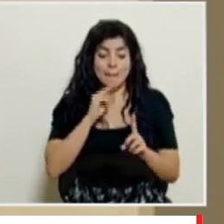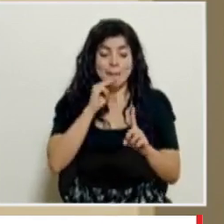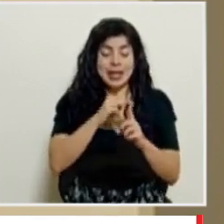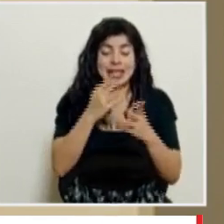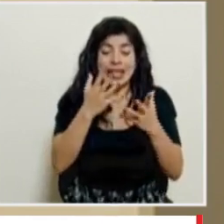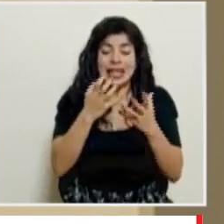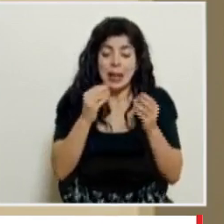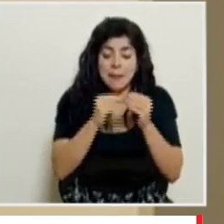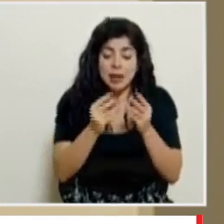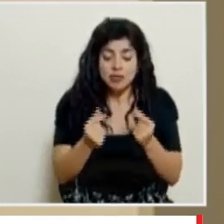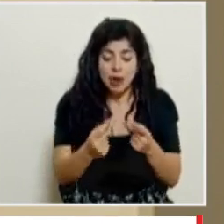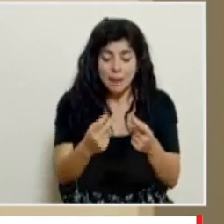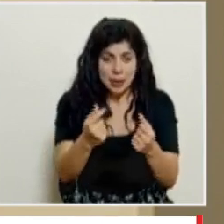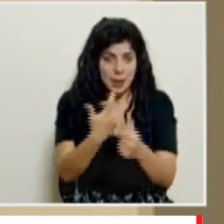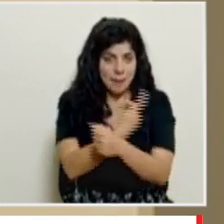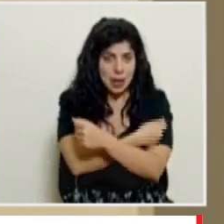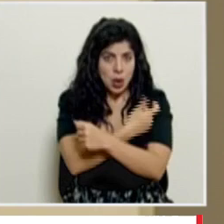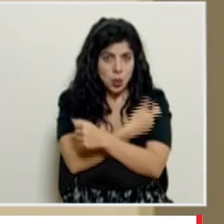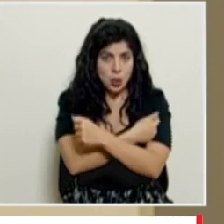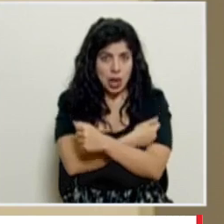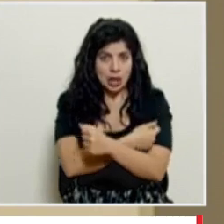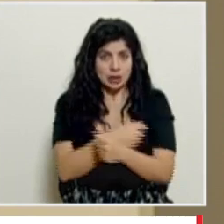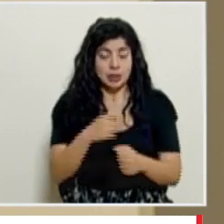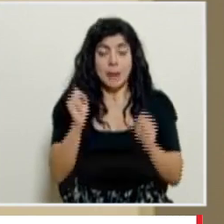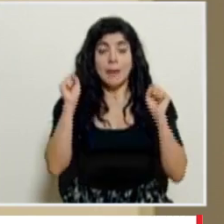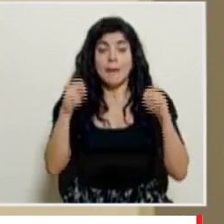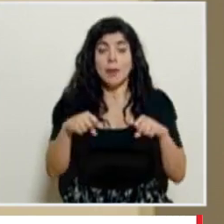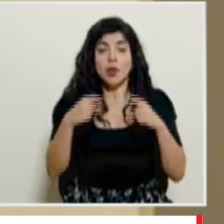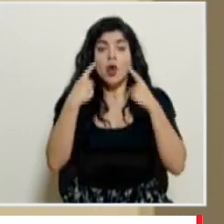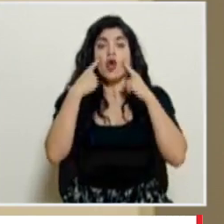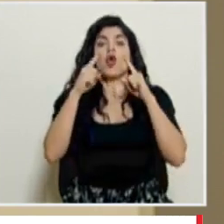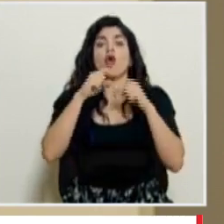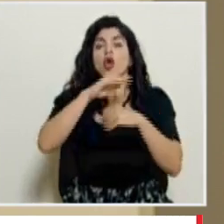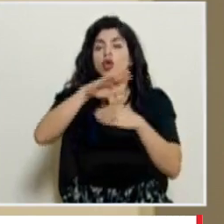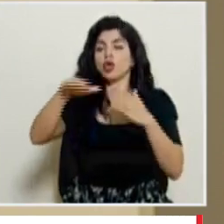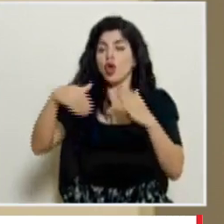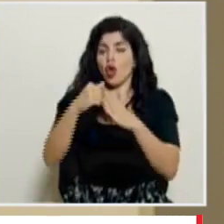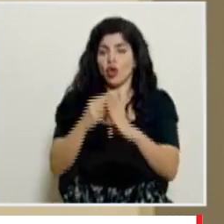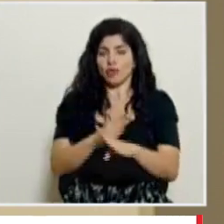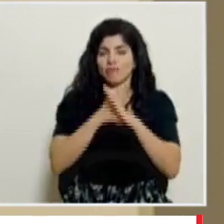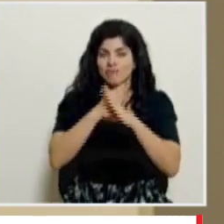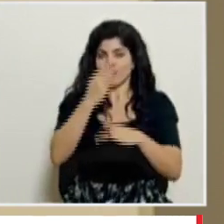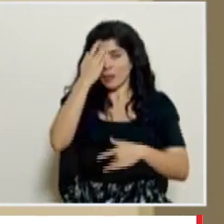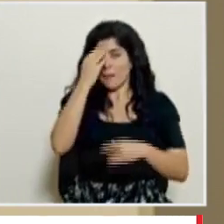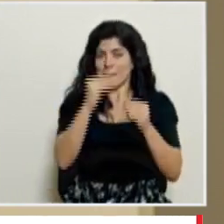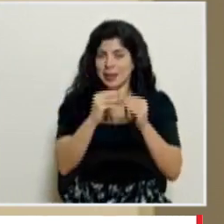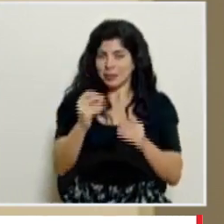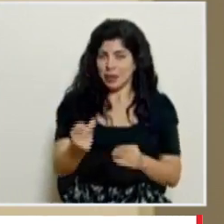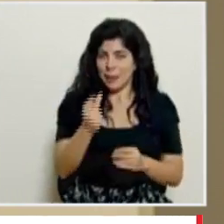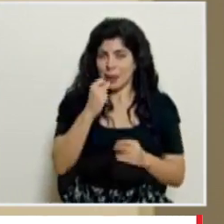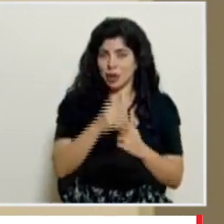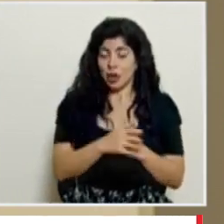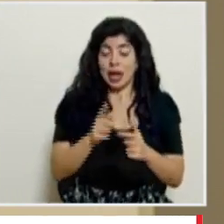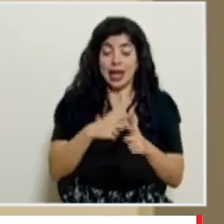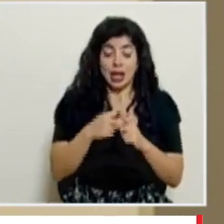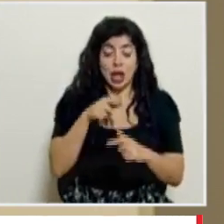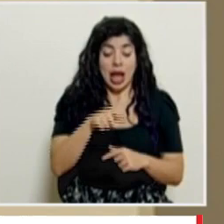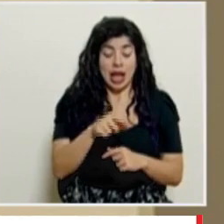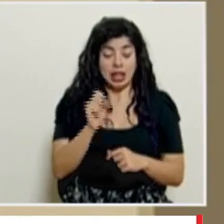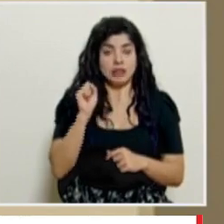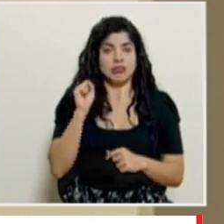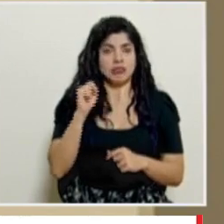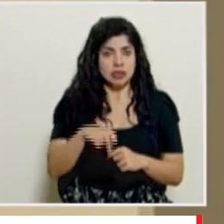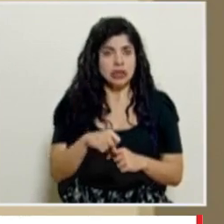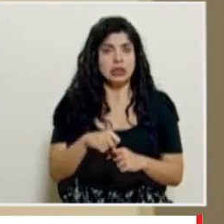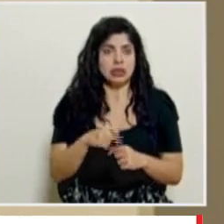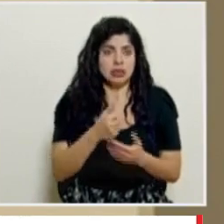acelerar vacunación de poder tener o alcanzar una inmunidad colectiva mucho más rápido así que nos sirve que al final también la